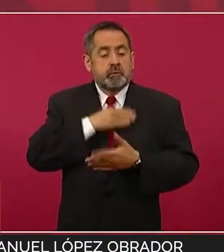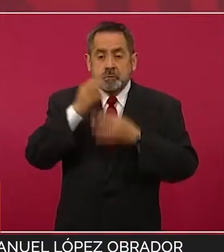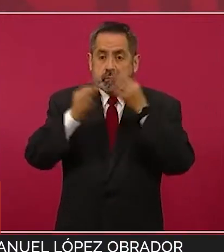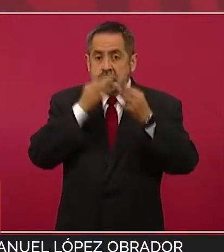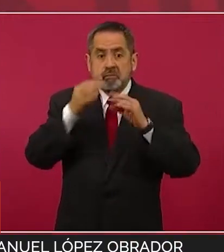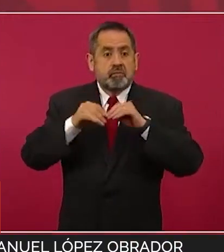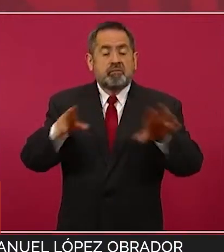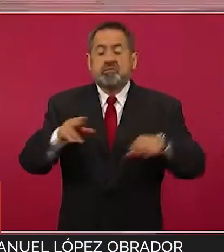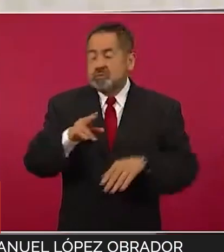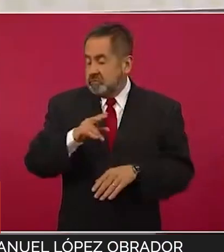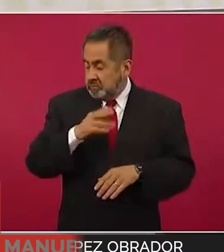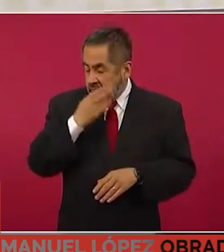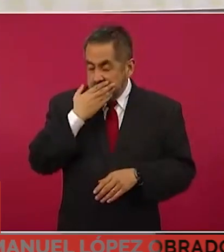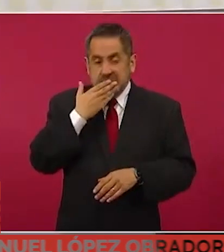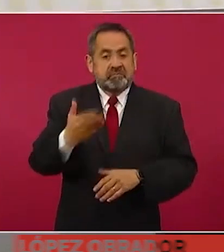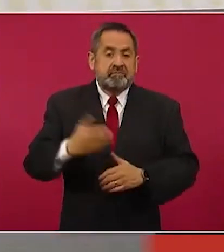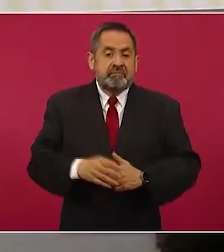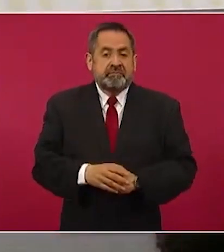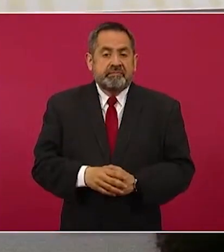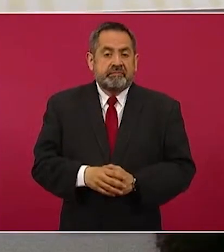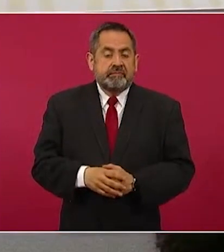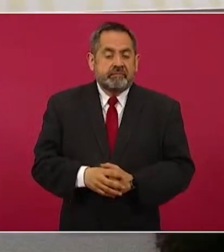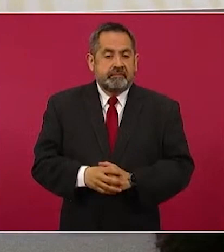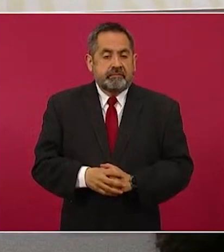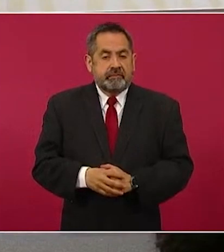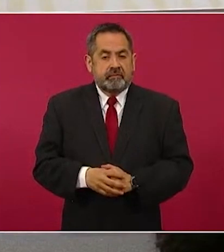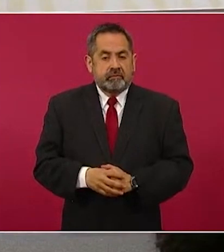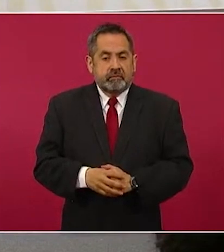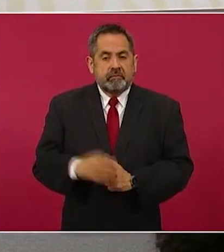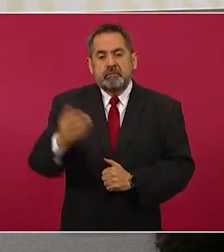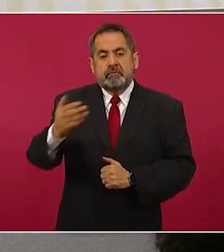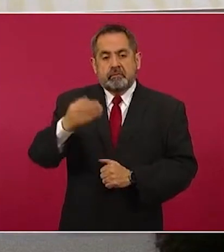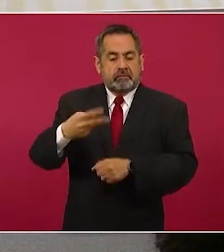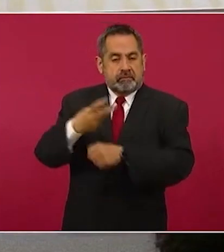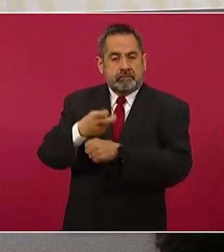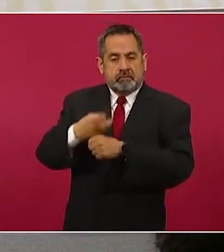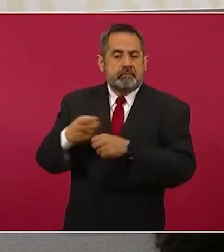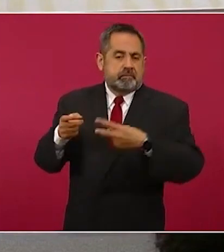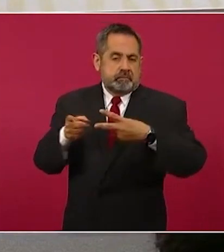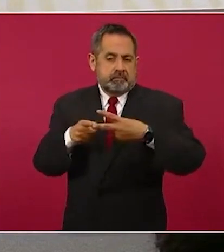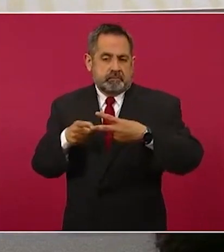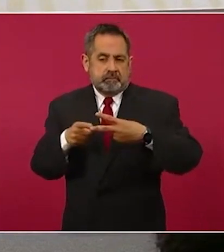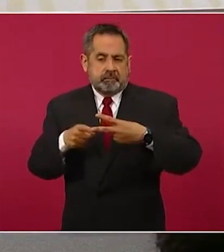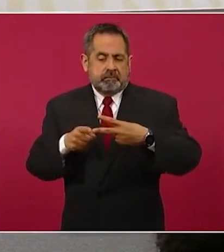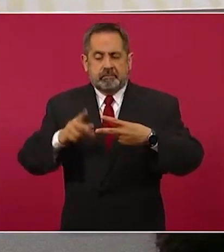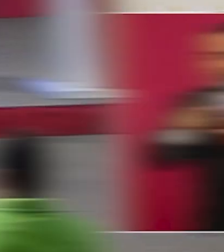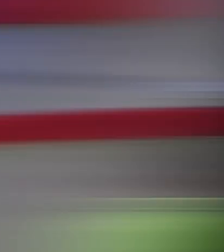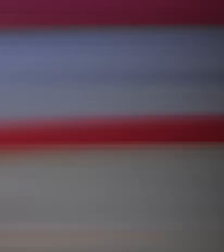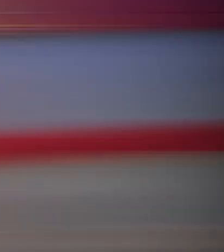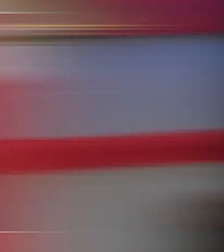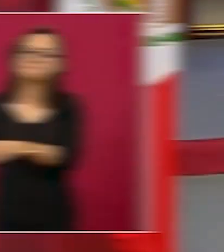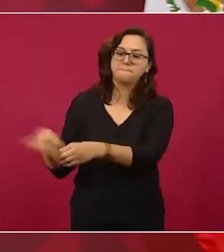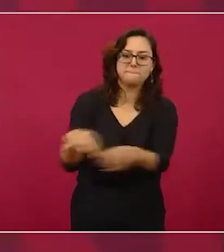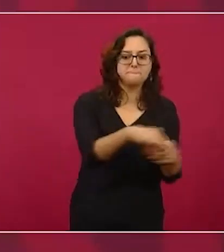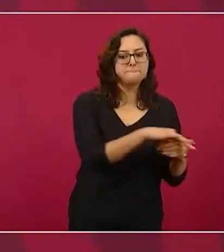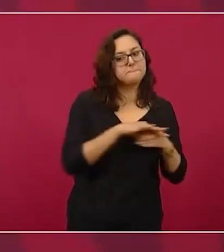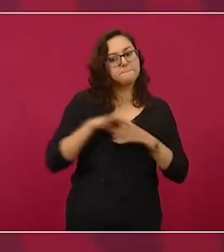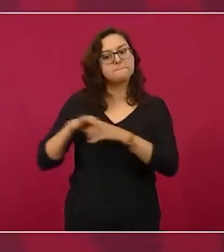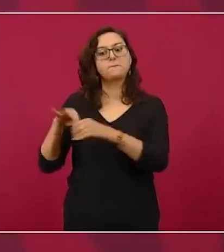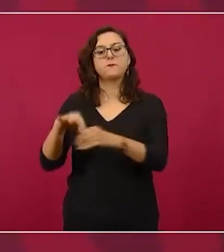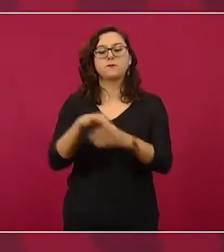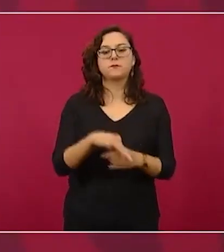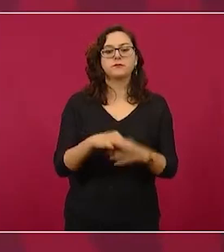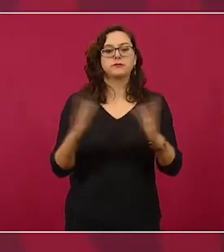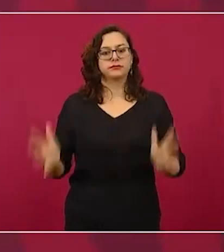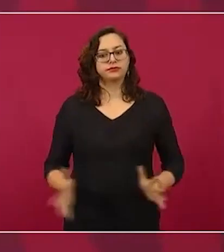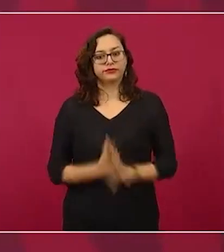para uso de emergencia de las píldoras creadas por Merck y Pfizer para tratar casos de COVID-19 en México. López Obrador